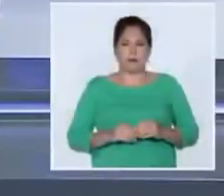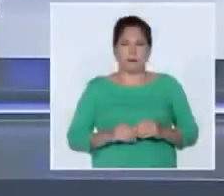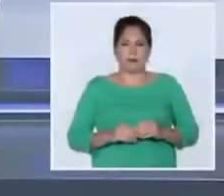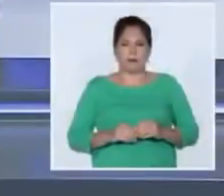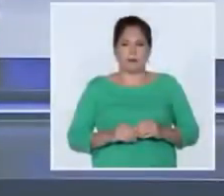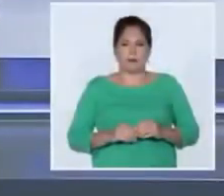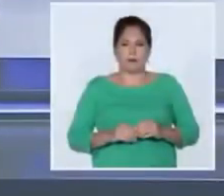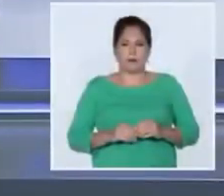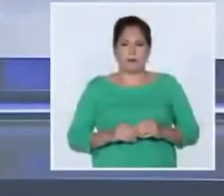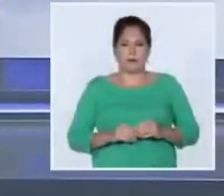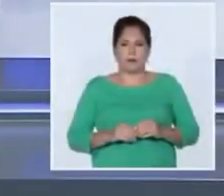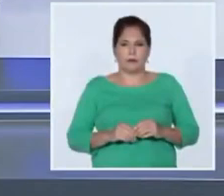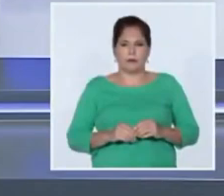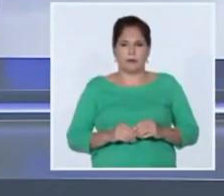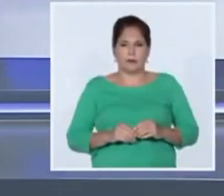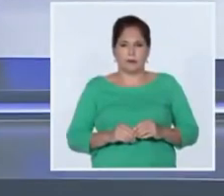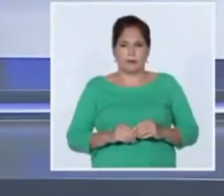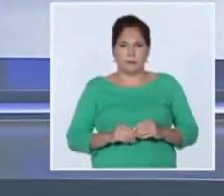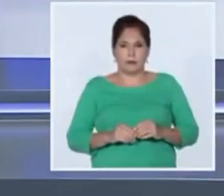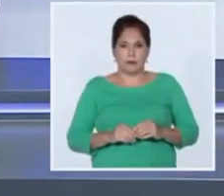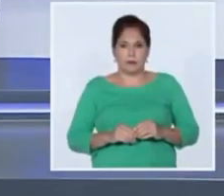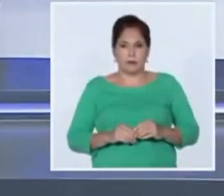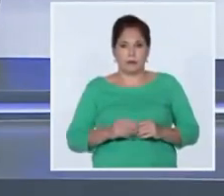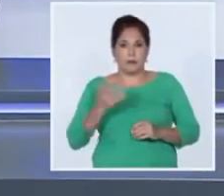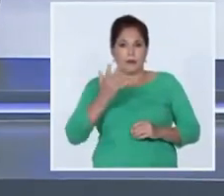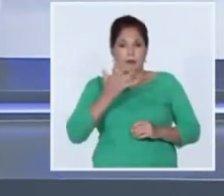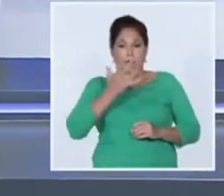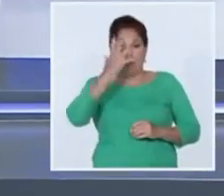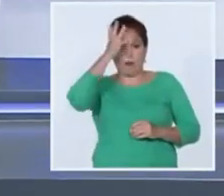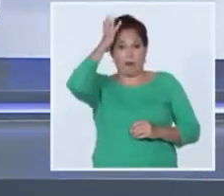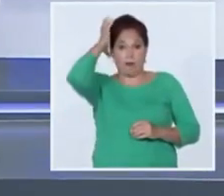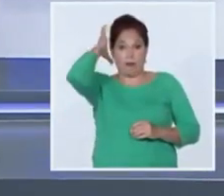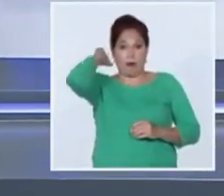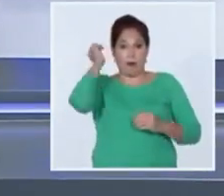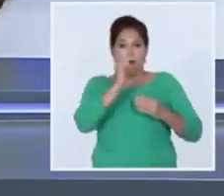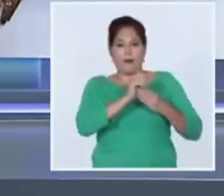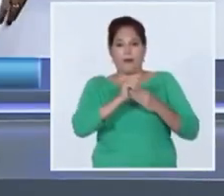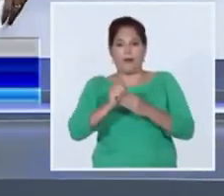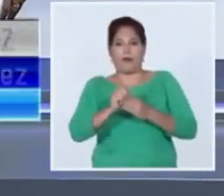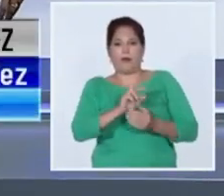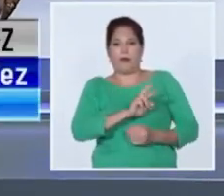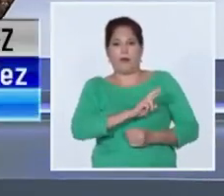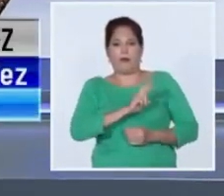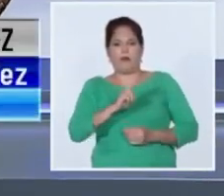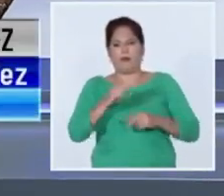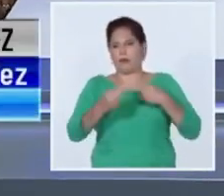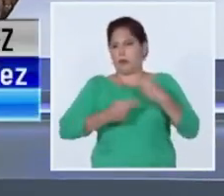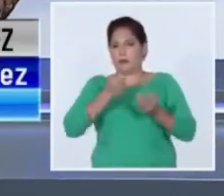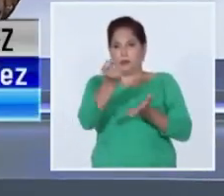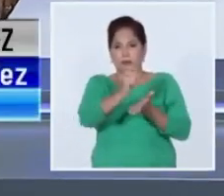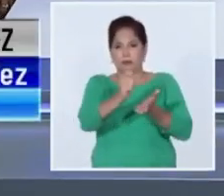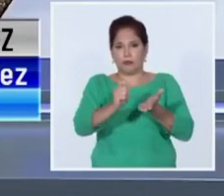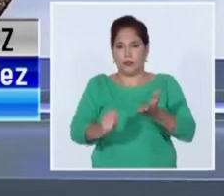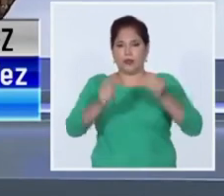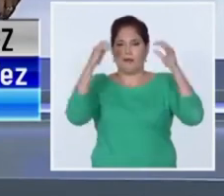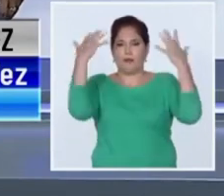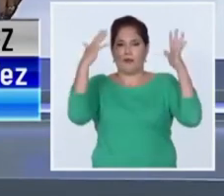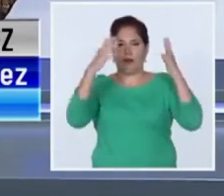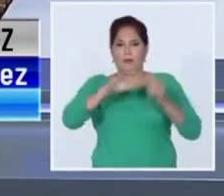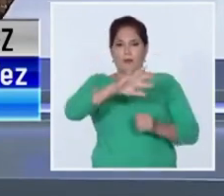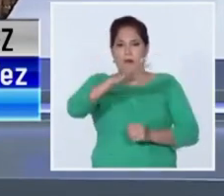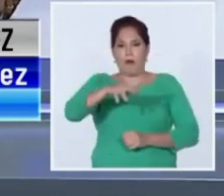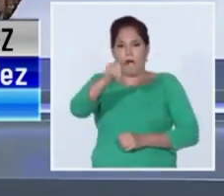ya lo anunciábamos el general de ejército Raúl Castro Ruz el líder de la revolución cubana envió una carta de felicitación a la marina de guerra